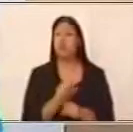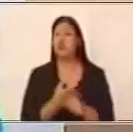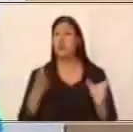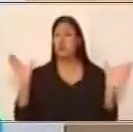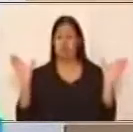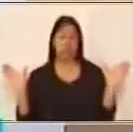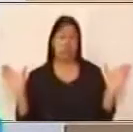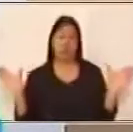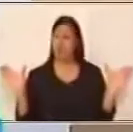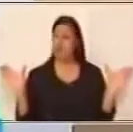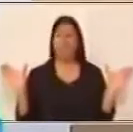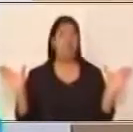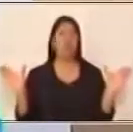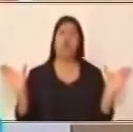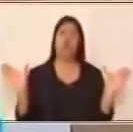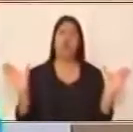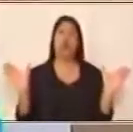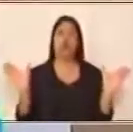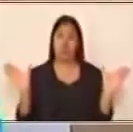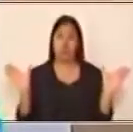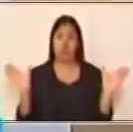Bueno, yo te doy un ejemplo. Entonces,